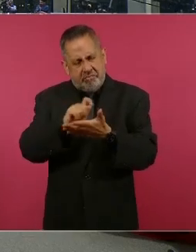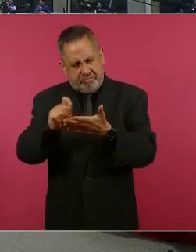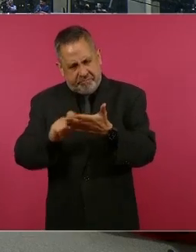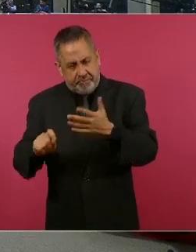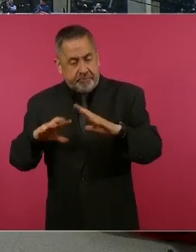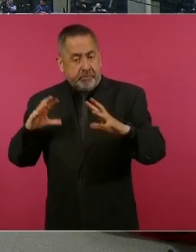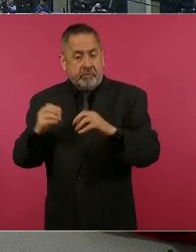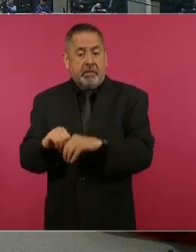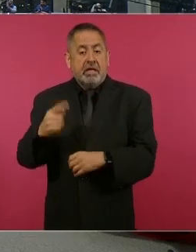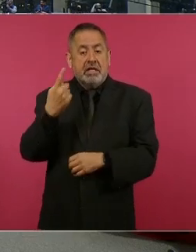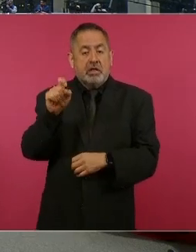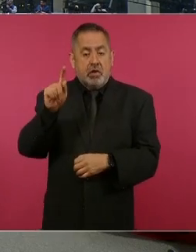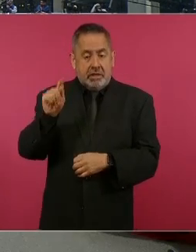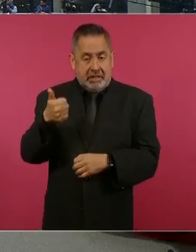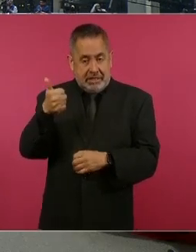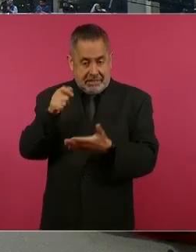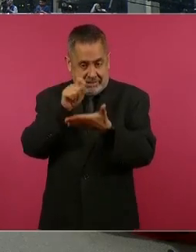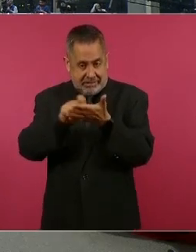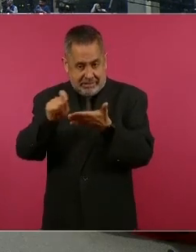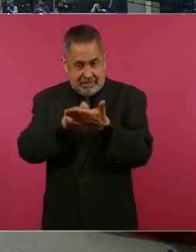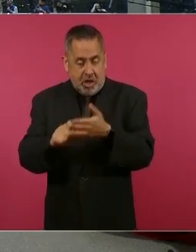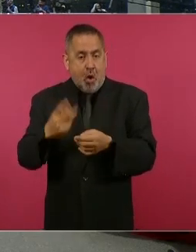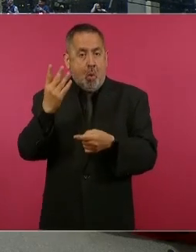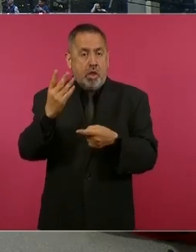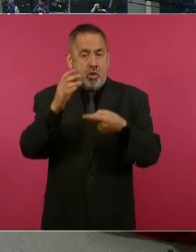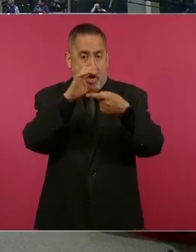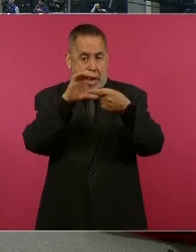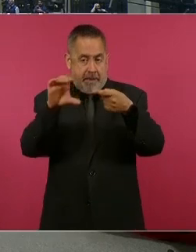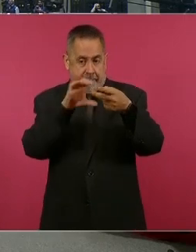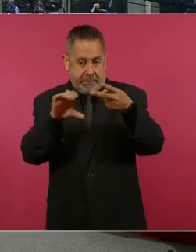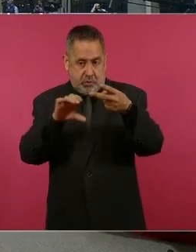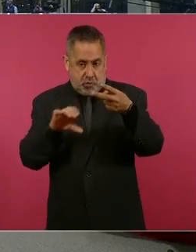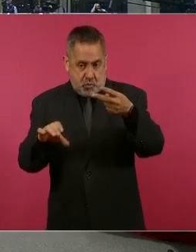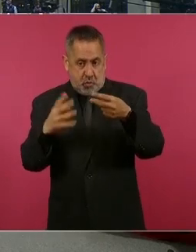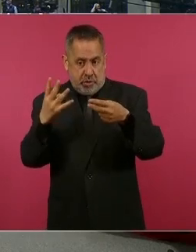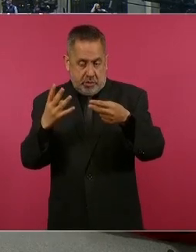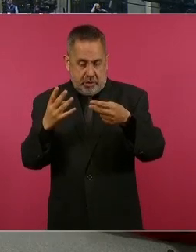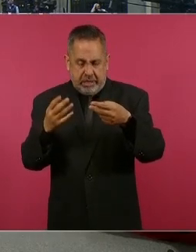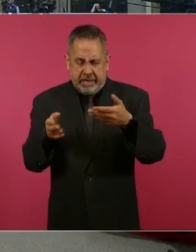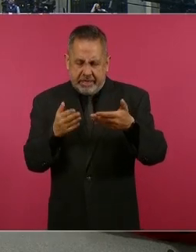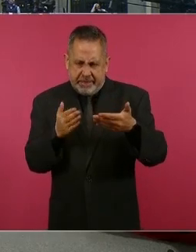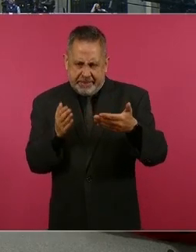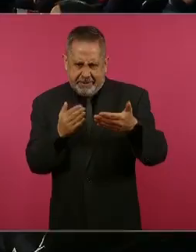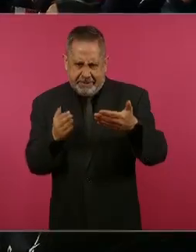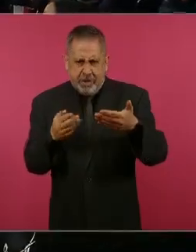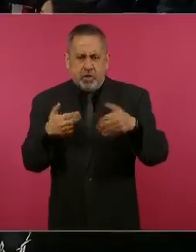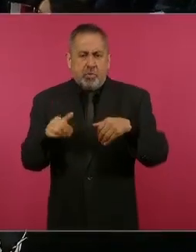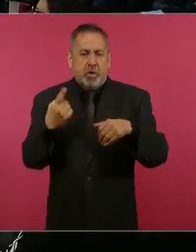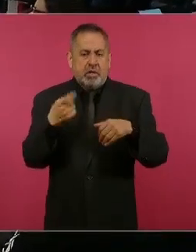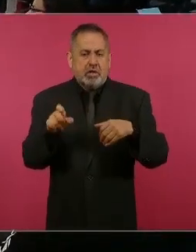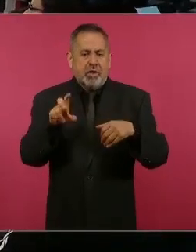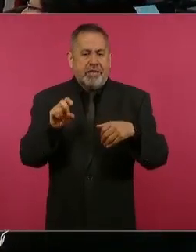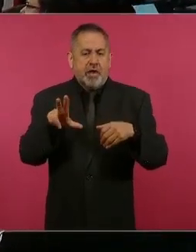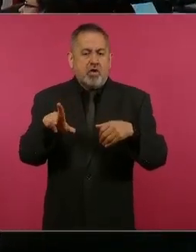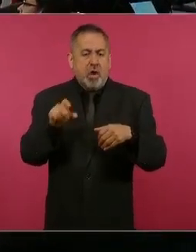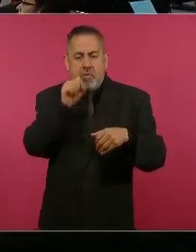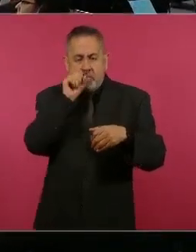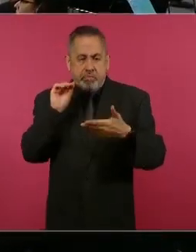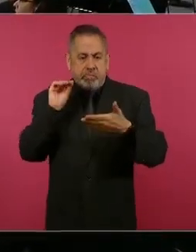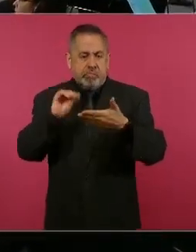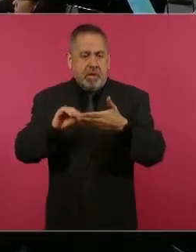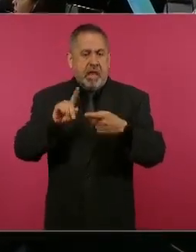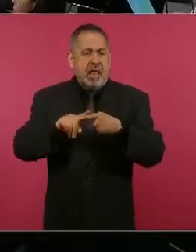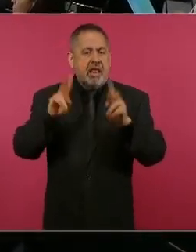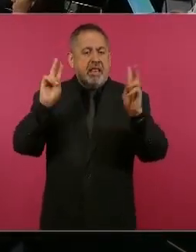176 páginas y los cuatro capítulos, en la 138 aborda usted